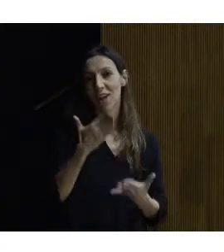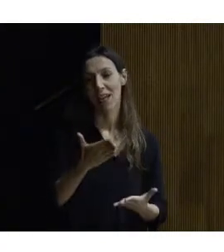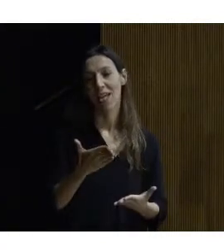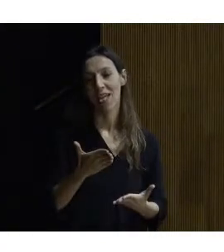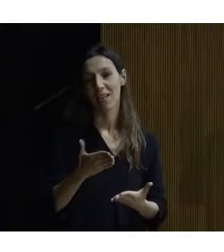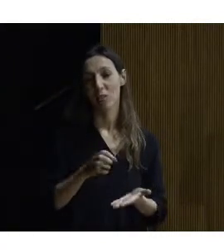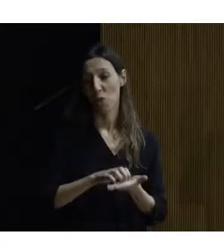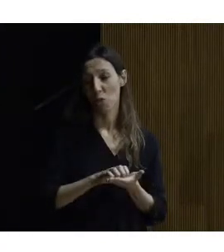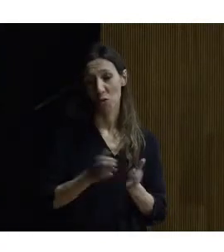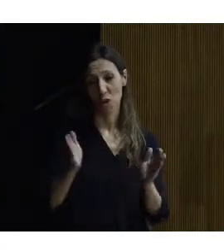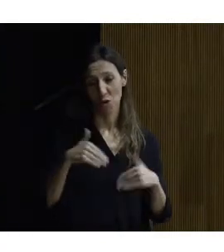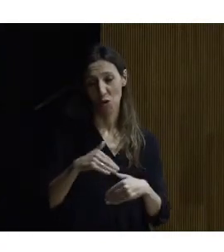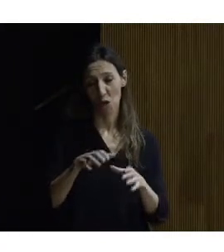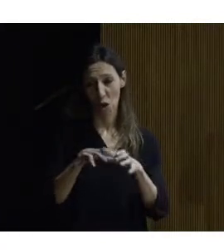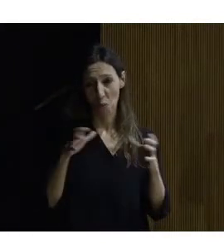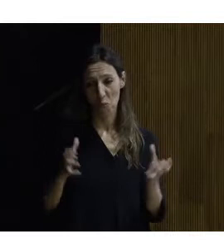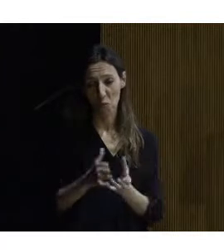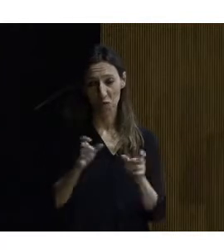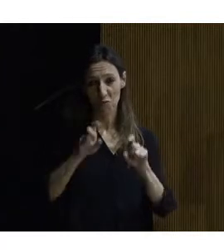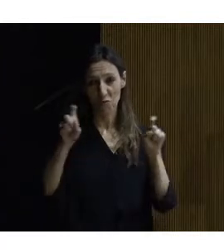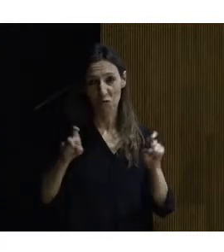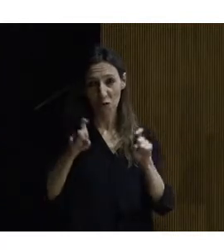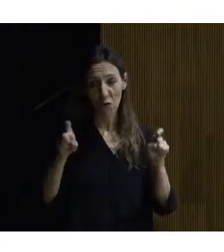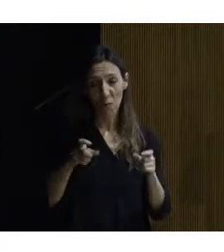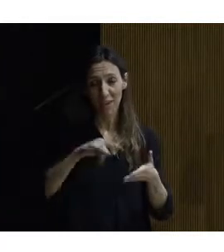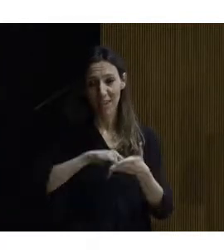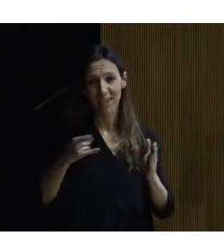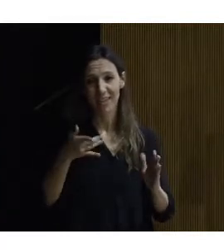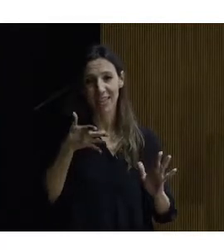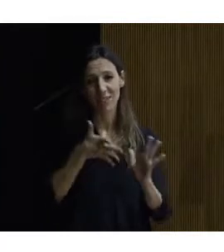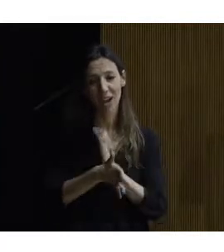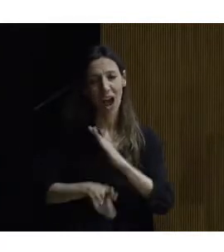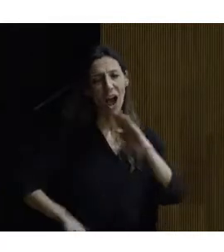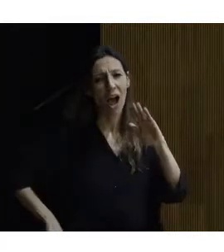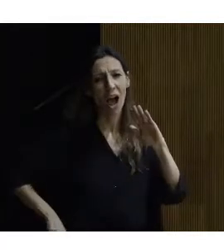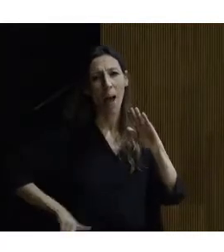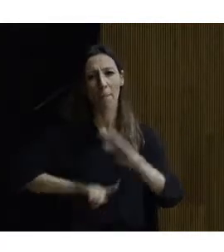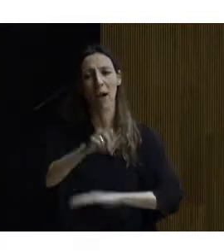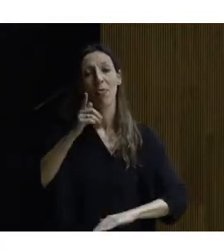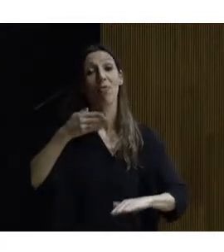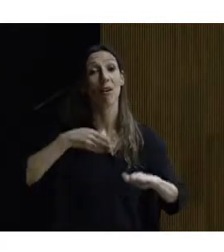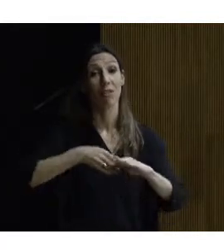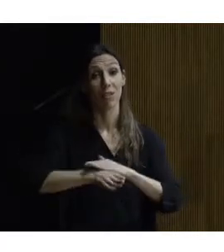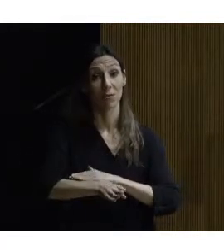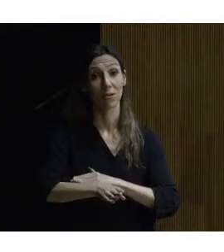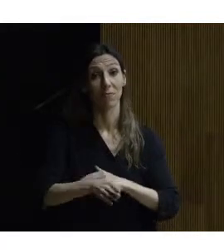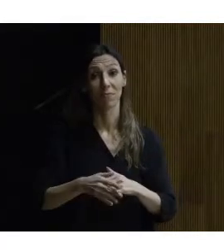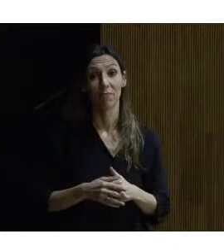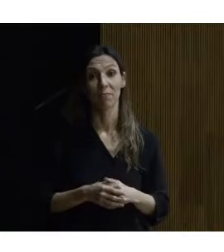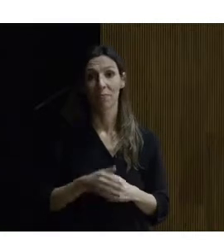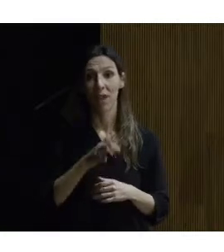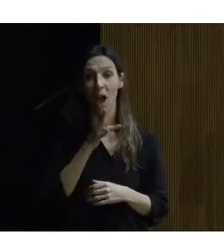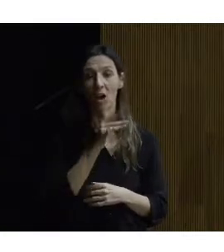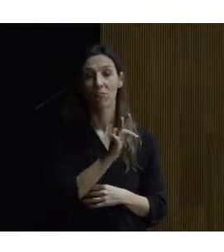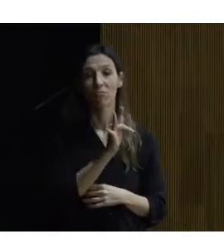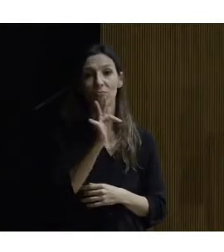duda el mundo de la informática y la tecnología va a suponer también un avance para la accesibilidad pasamos